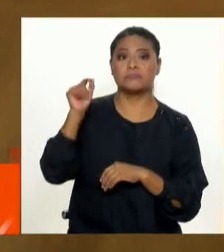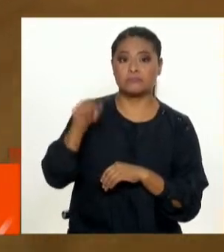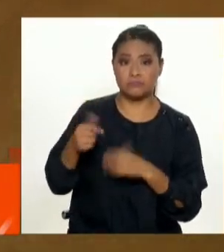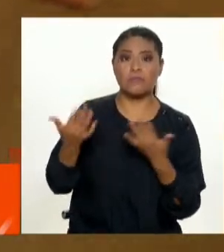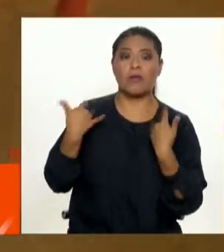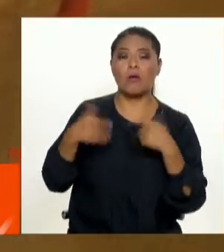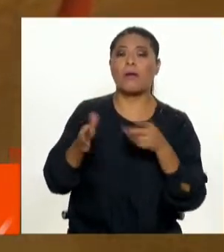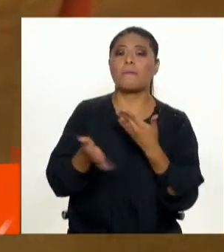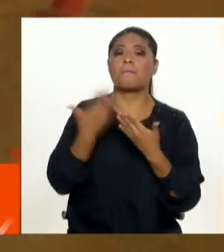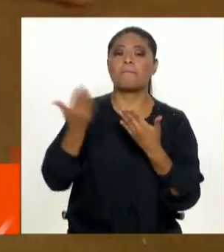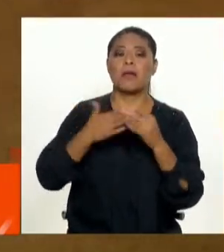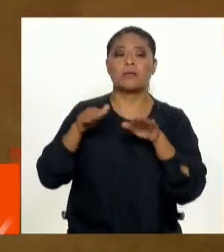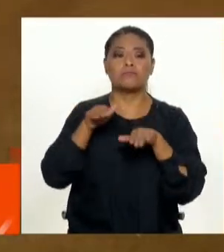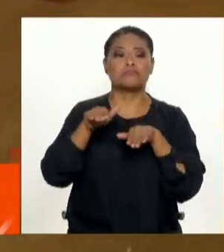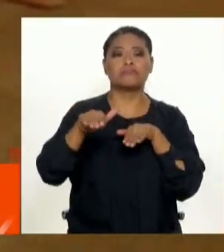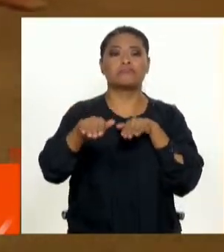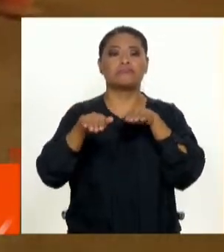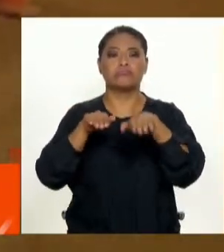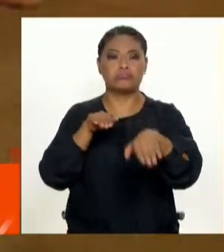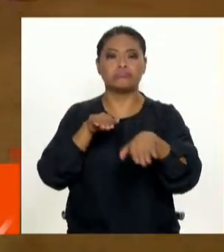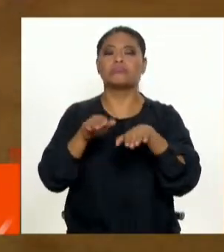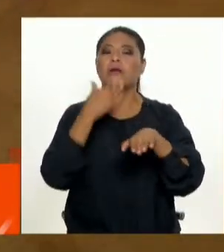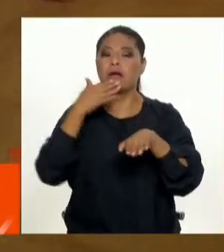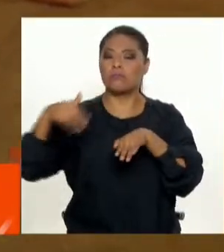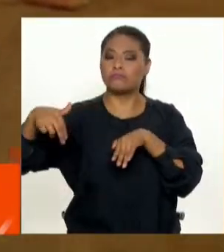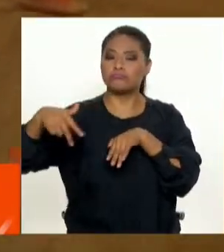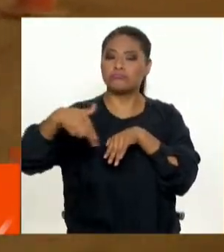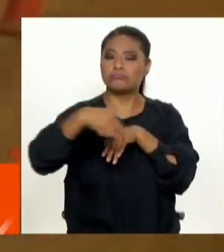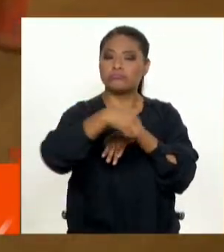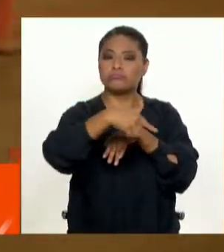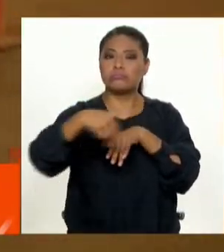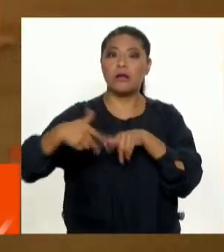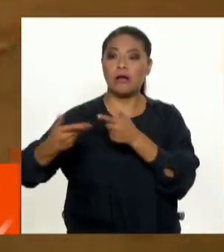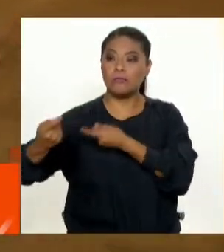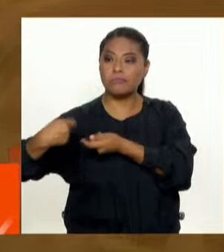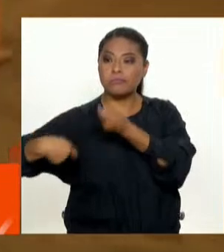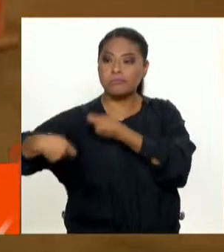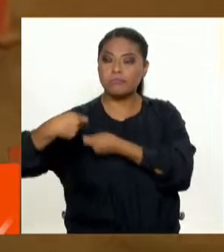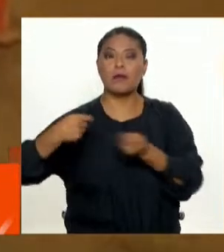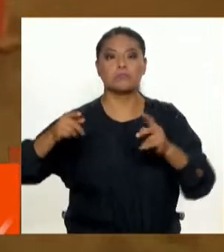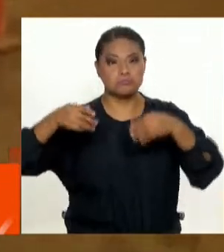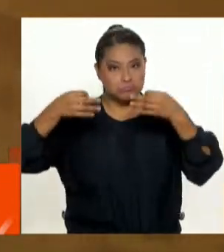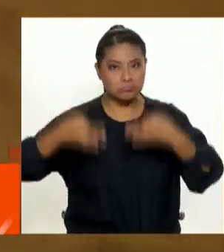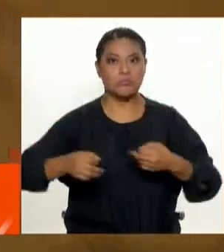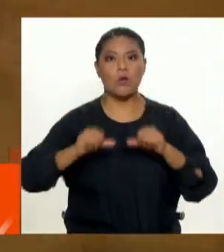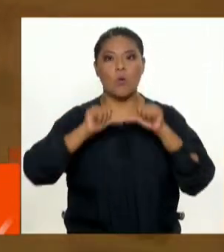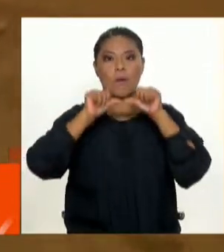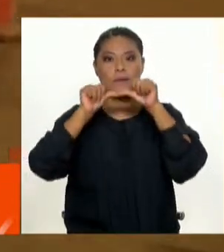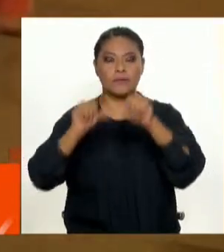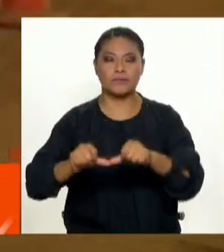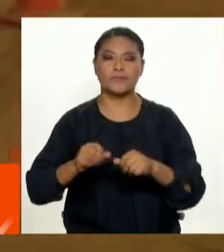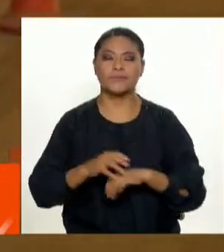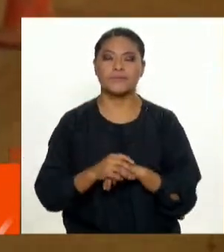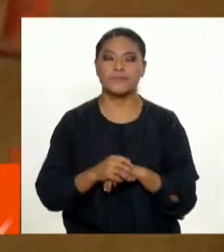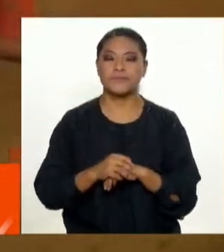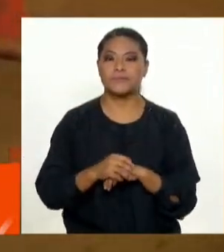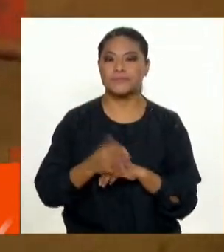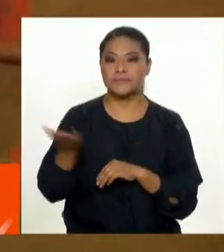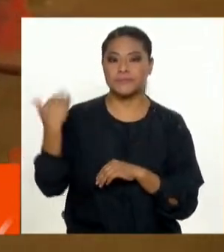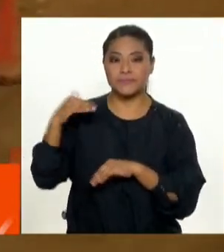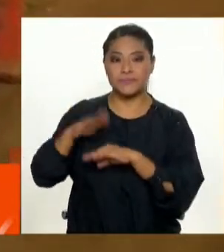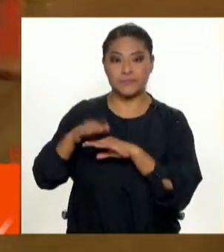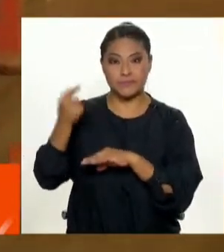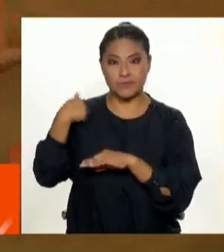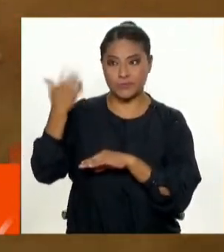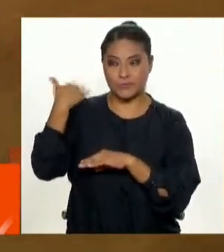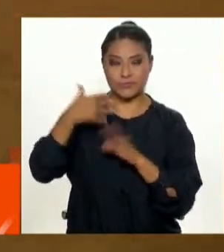vehicular, peatonal. La dinámica comercial se va a activar también porque estos cercos,